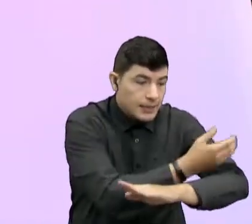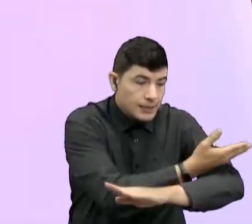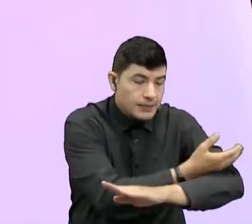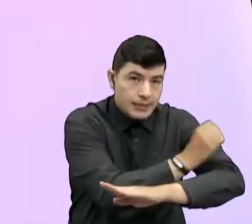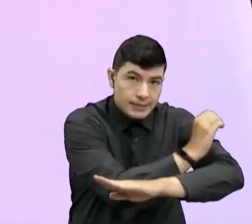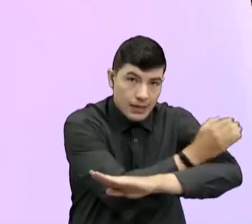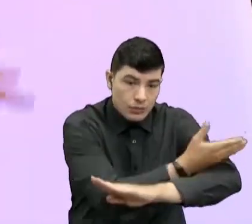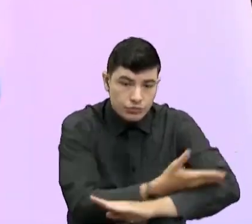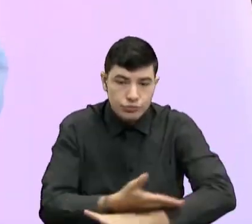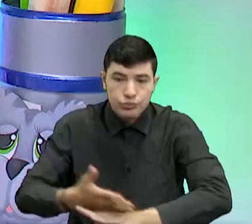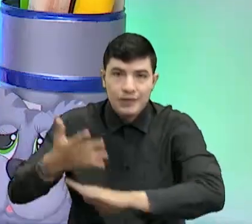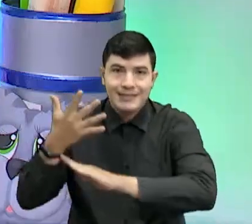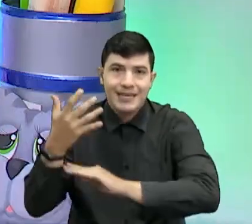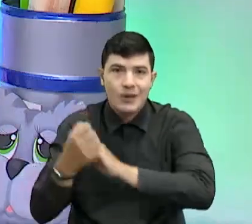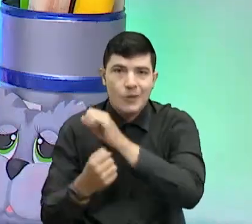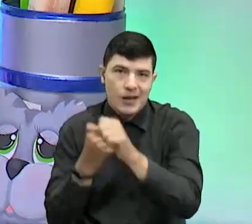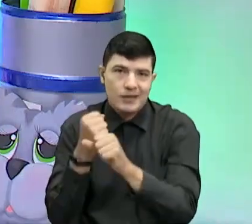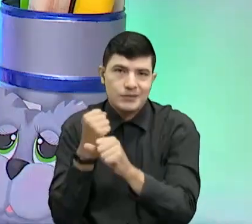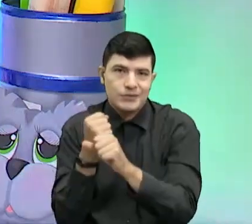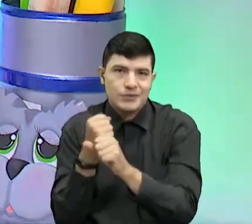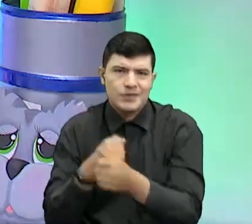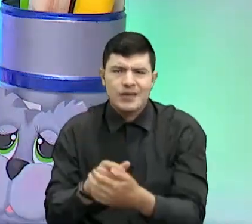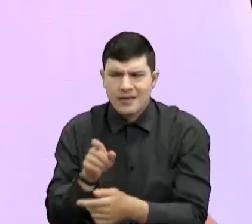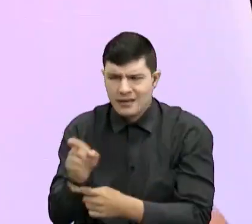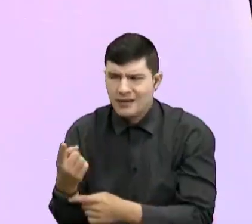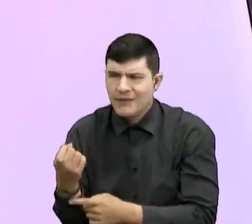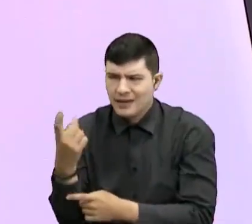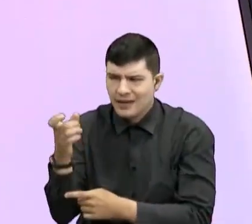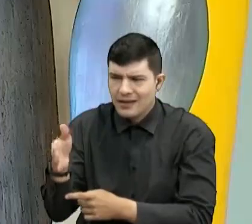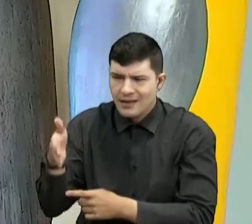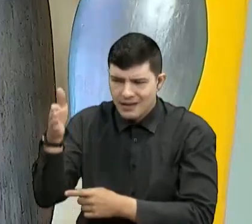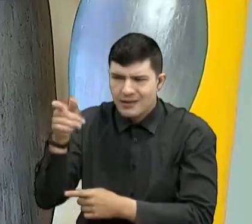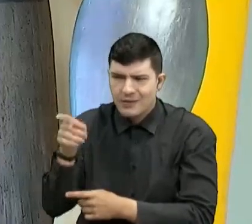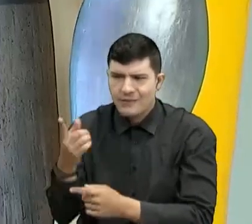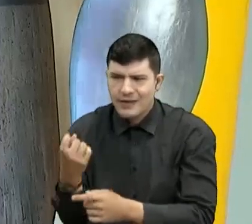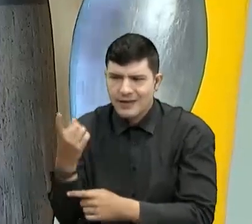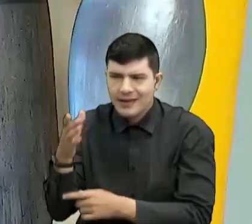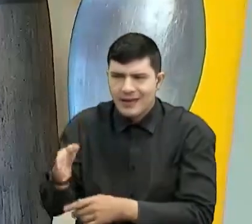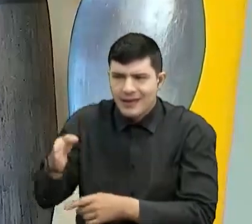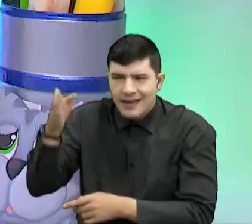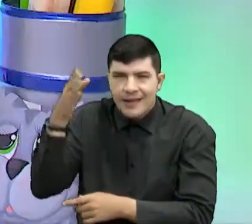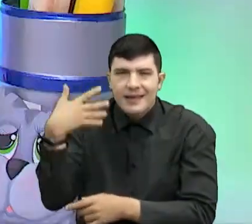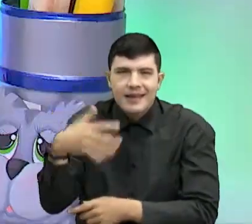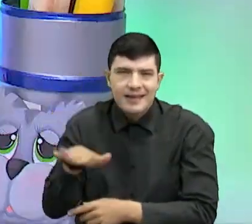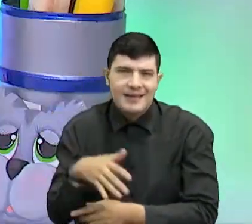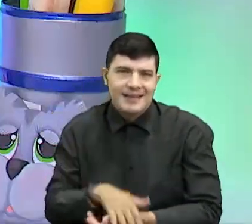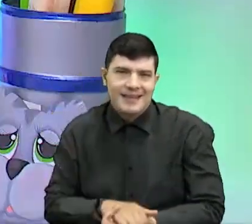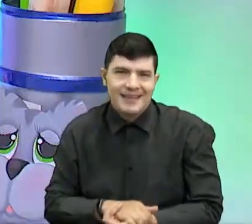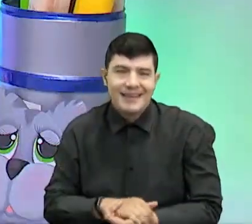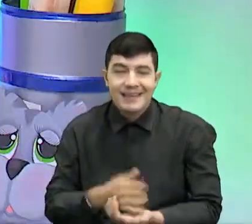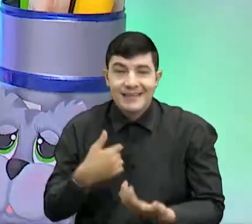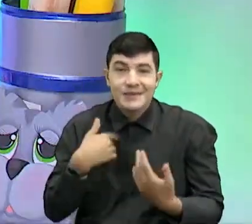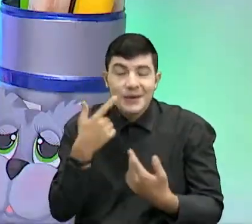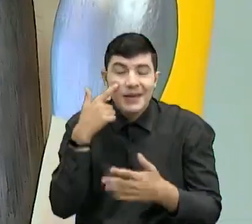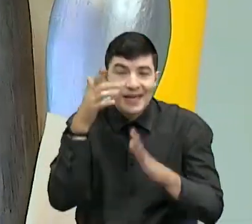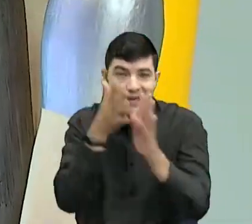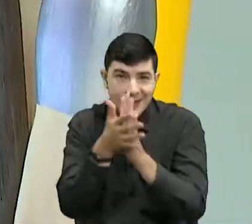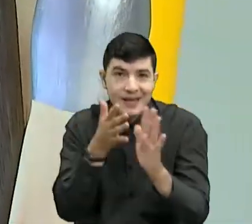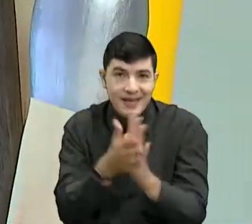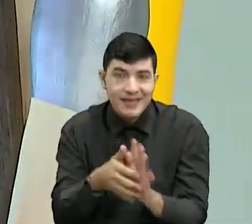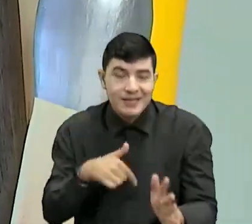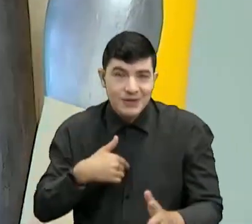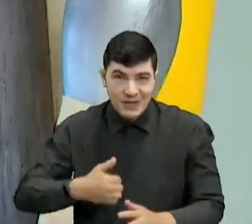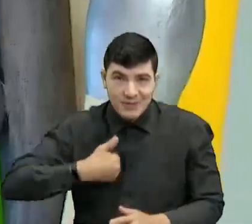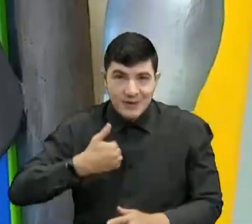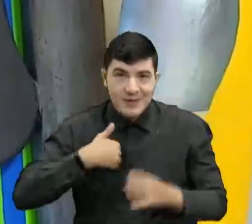como que te falta un poquito porque como que no has terminado de crecer. Sí, Entonces... ve a la mitad. Es que, venga, yo le cuento. Venga, ya que aprovecho para